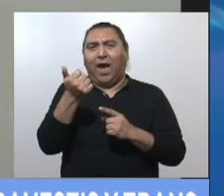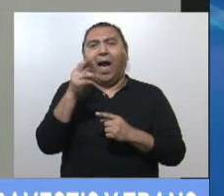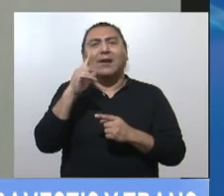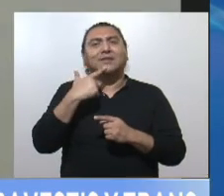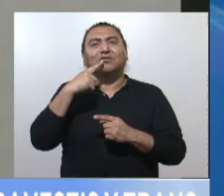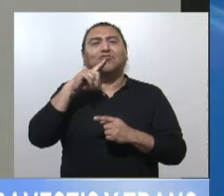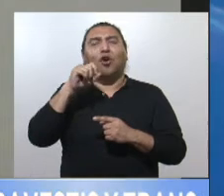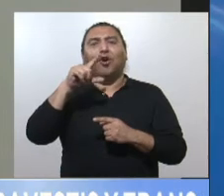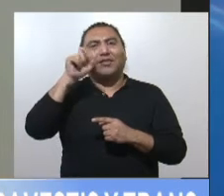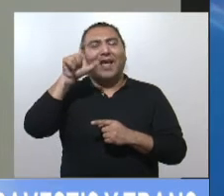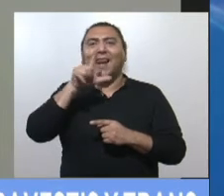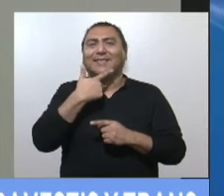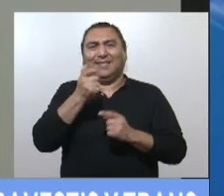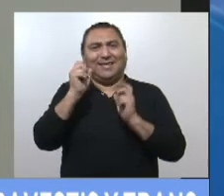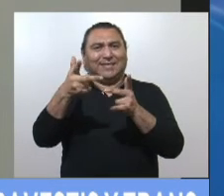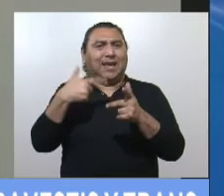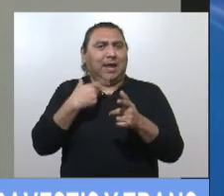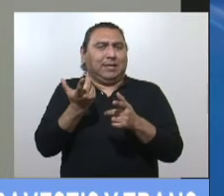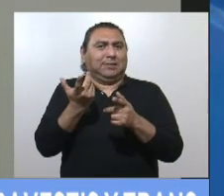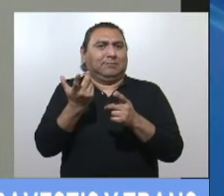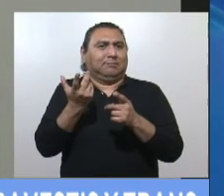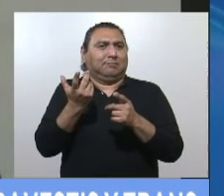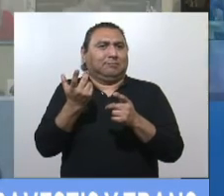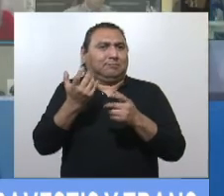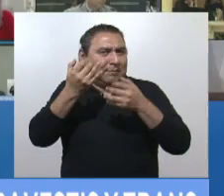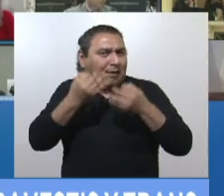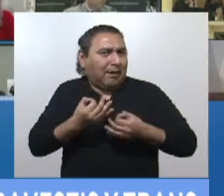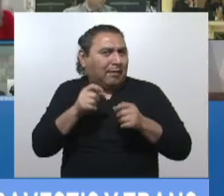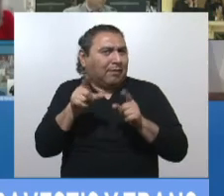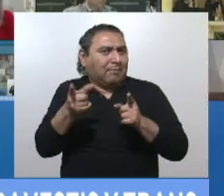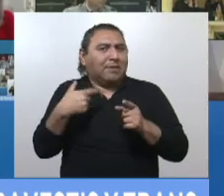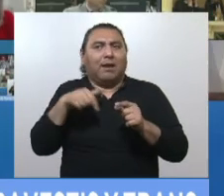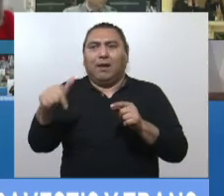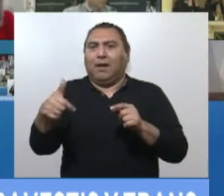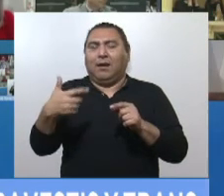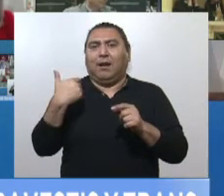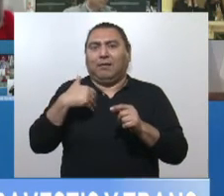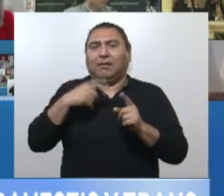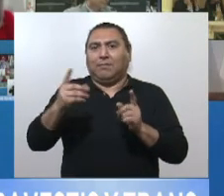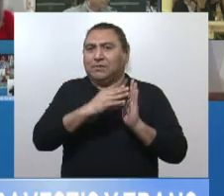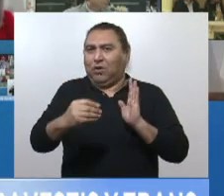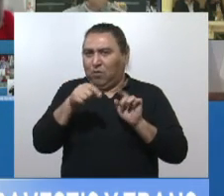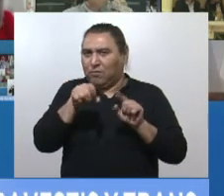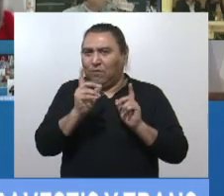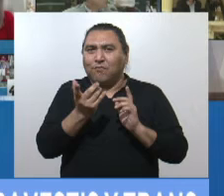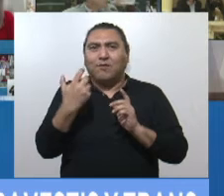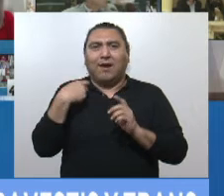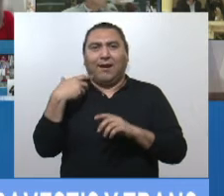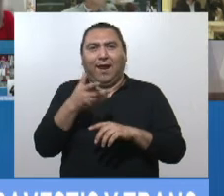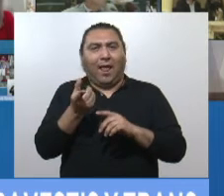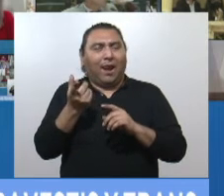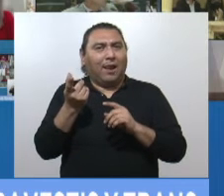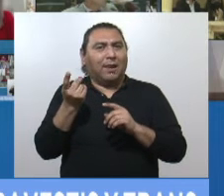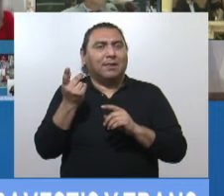después sabiamente un general copió y de eso famosa en la Argentina. La realidad nos indica que no siempre se